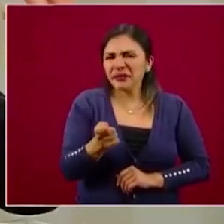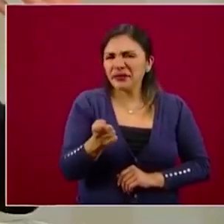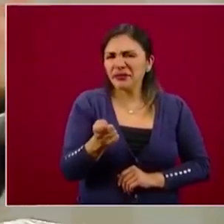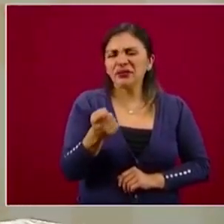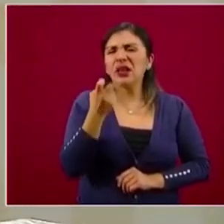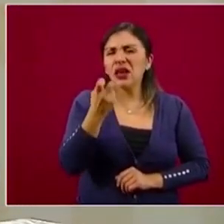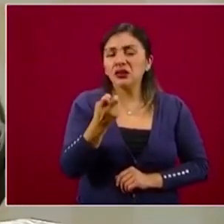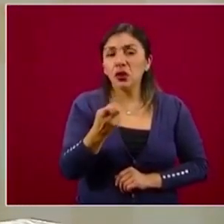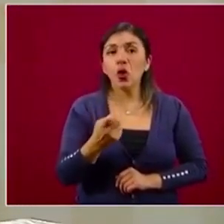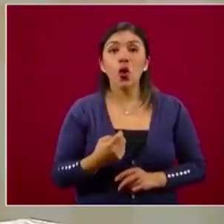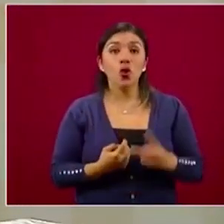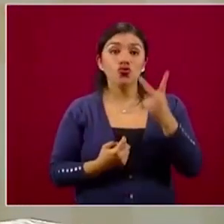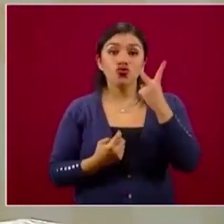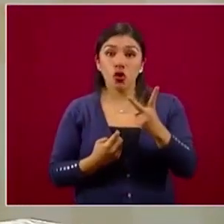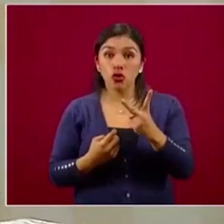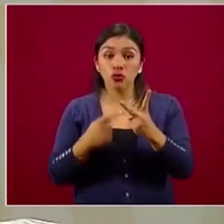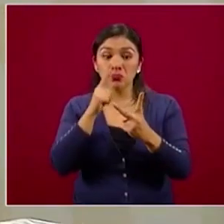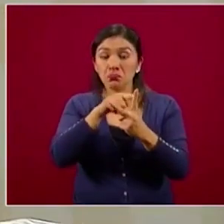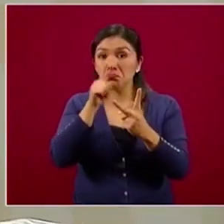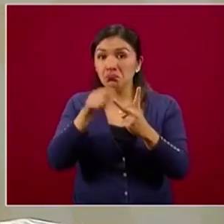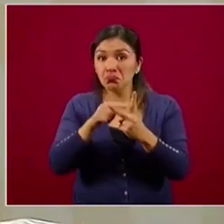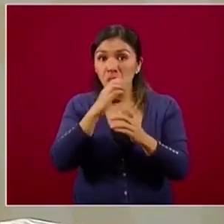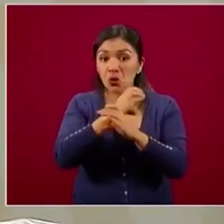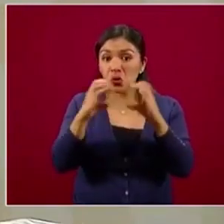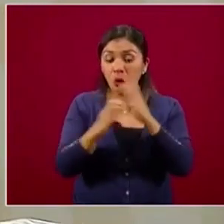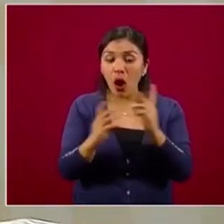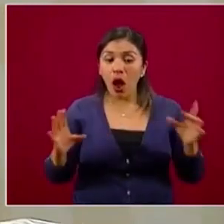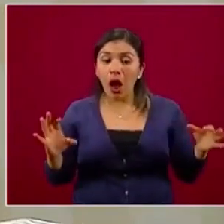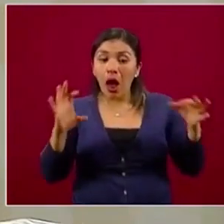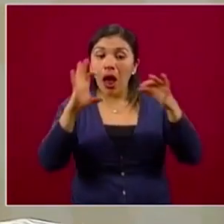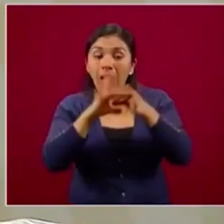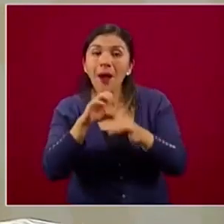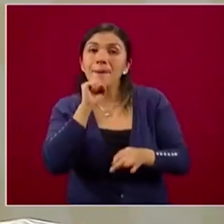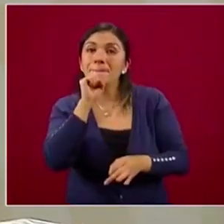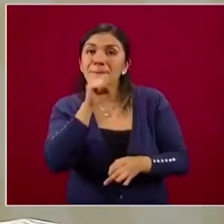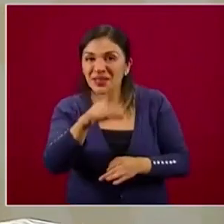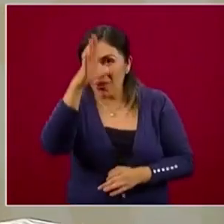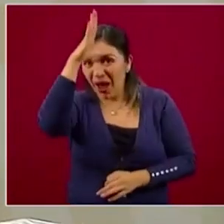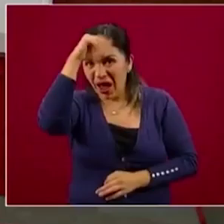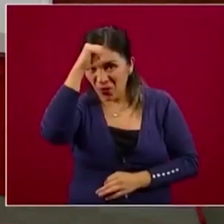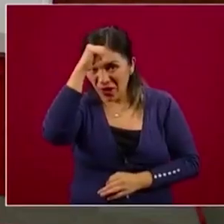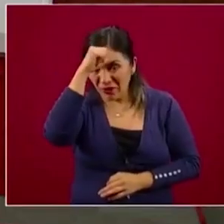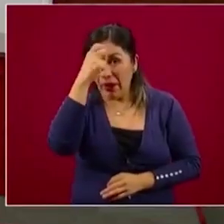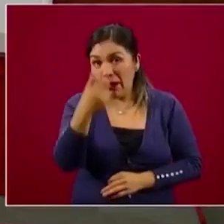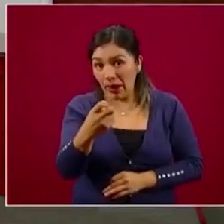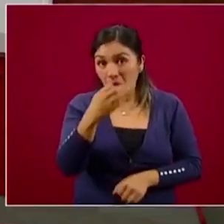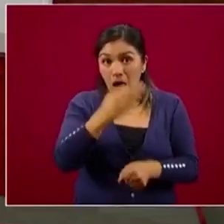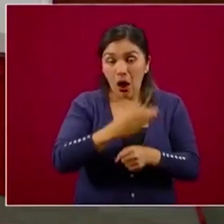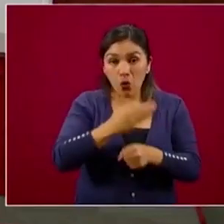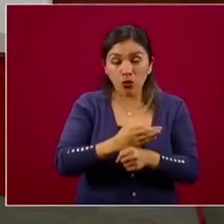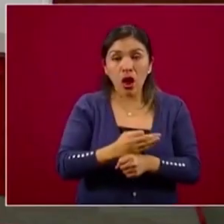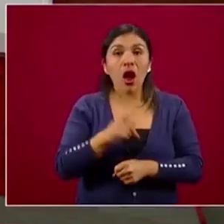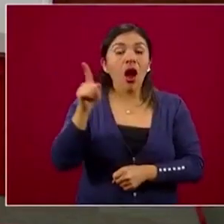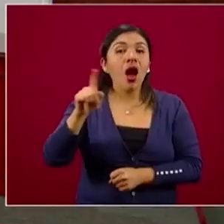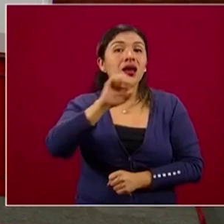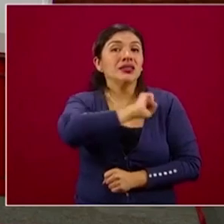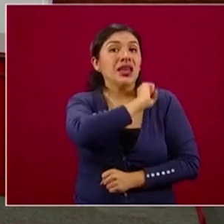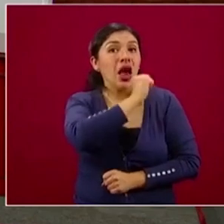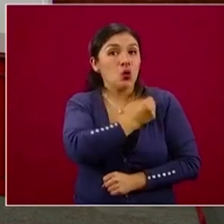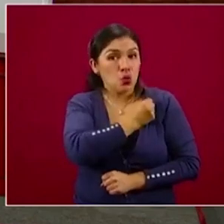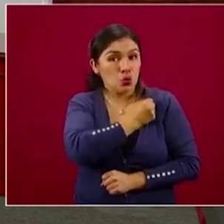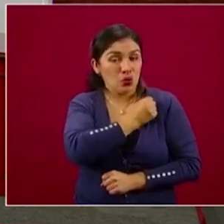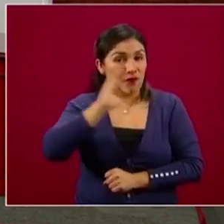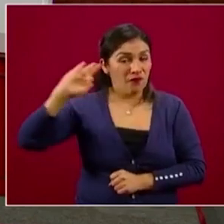es dos que coinciden para un mismo propósito. En este caso, esos dos son la Autoridad Sanitaria Federal,